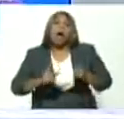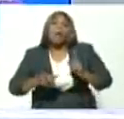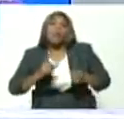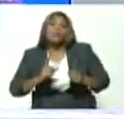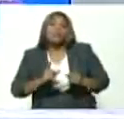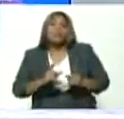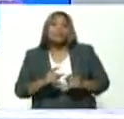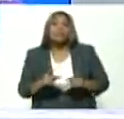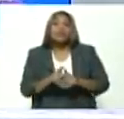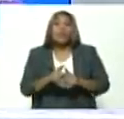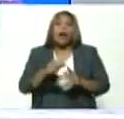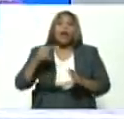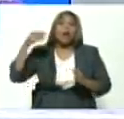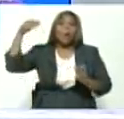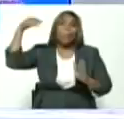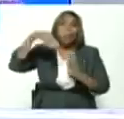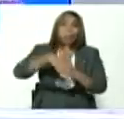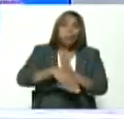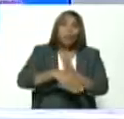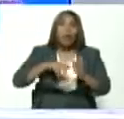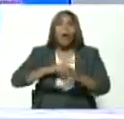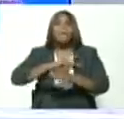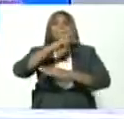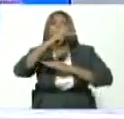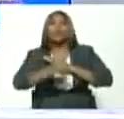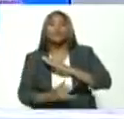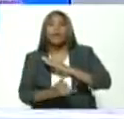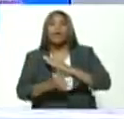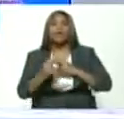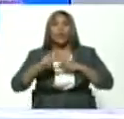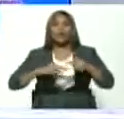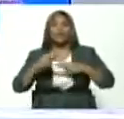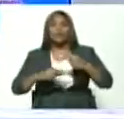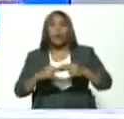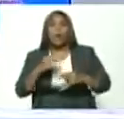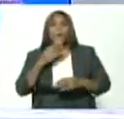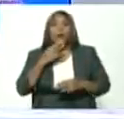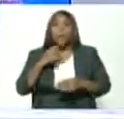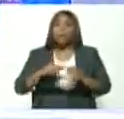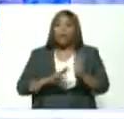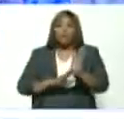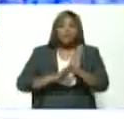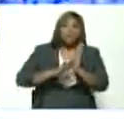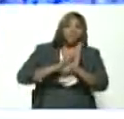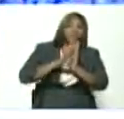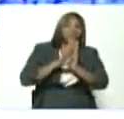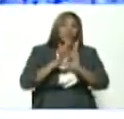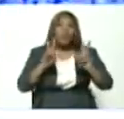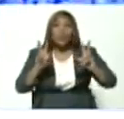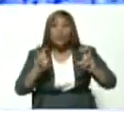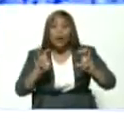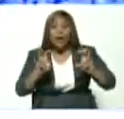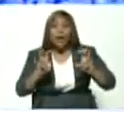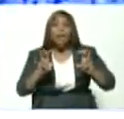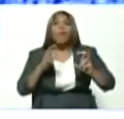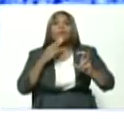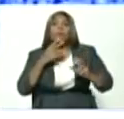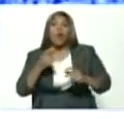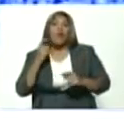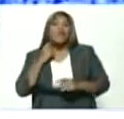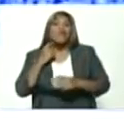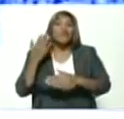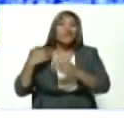significar el hundimiento de un proyecto revolucionario. Cuando no termina de nacer lo nuevo, lo viejo moribundo